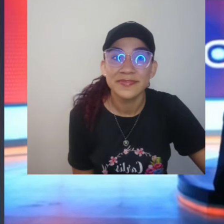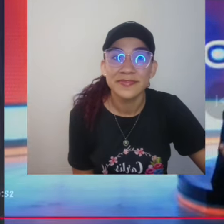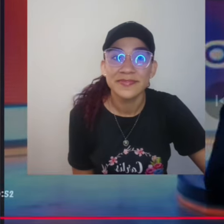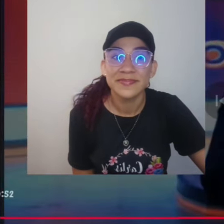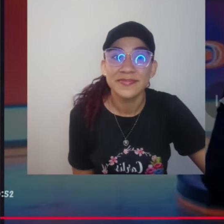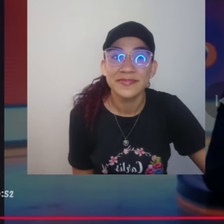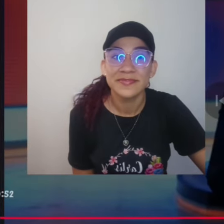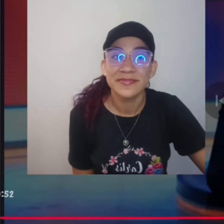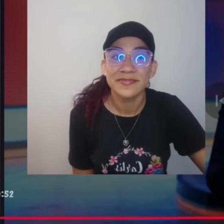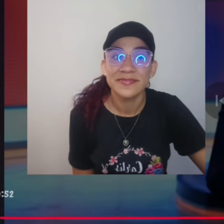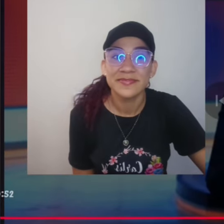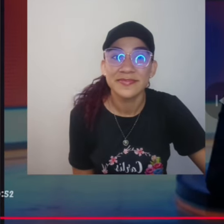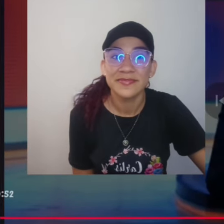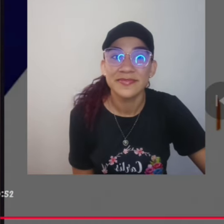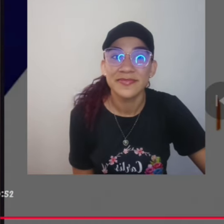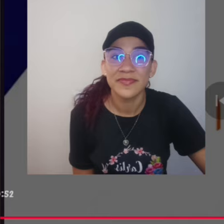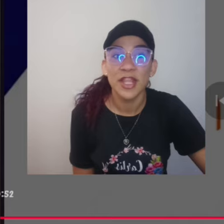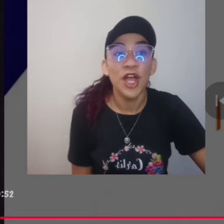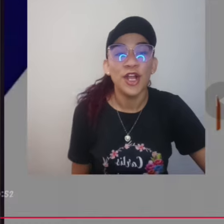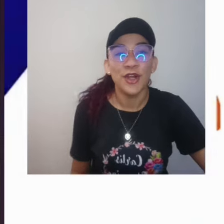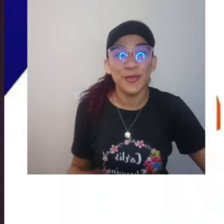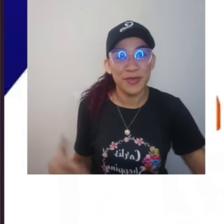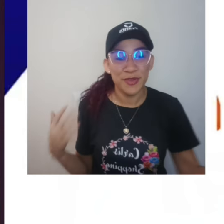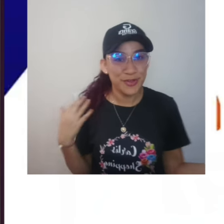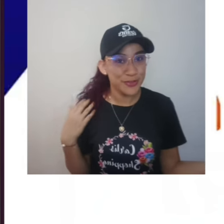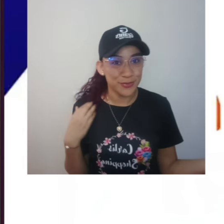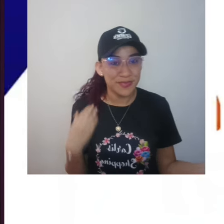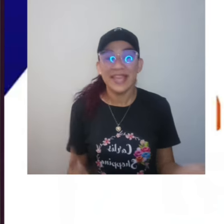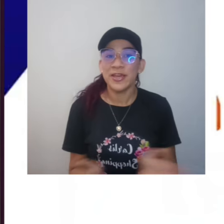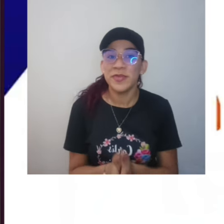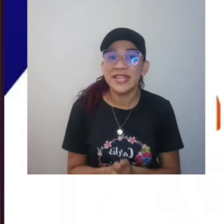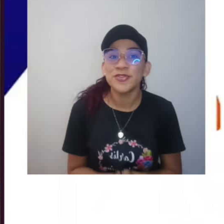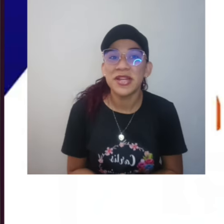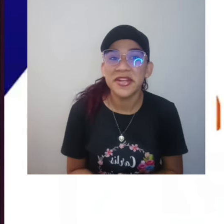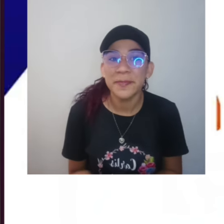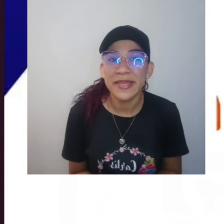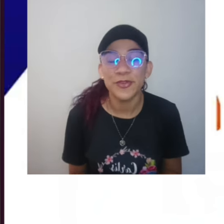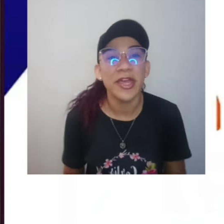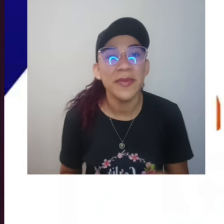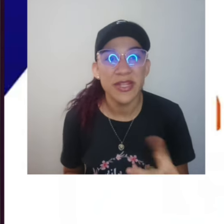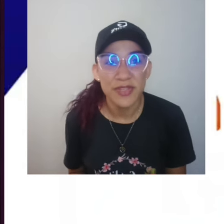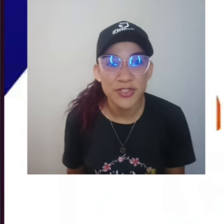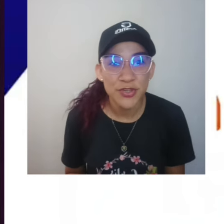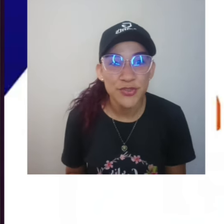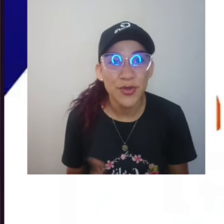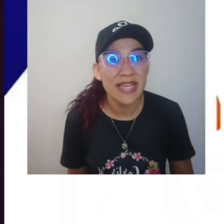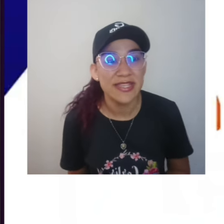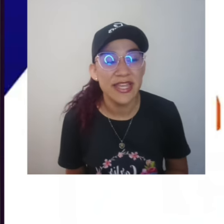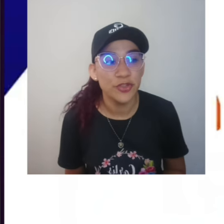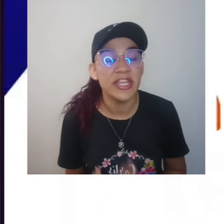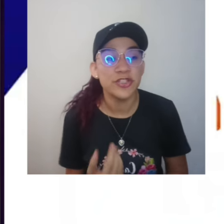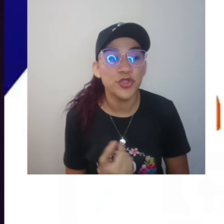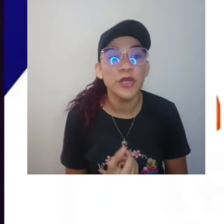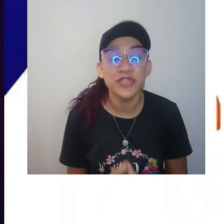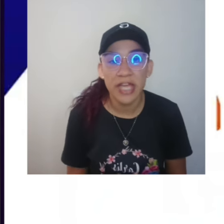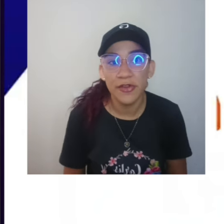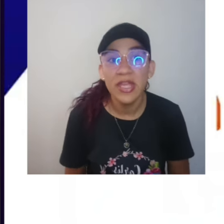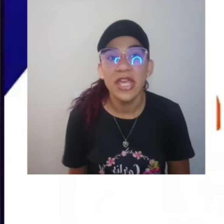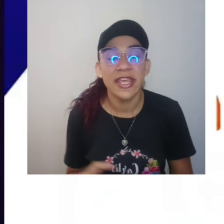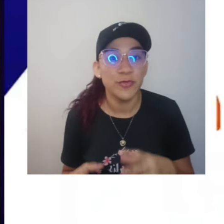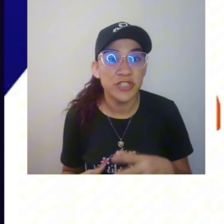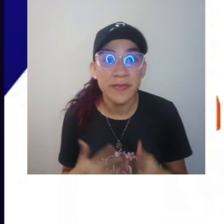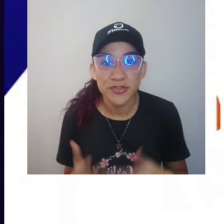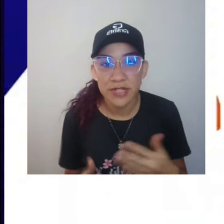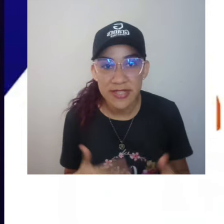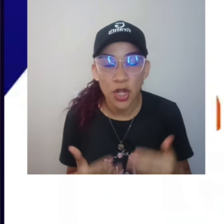¿Te gusta el café? Déjanos saber en los comentarios. Lo mismo digo yo. ¿Qué opinas tú al respecto? ¿Es beneficioso? ¿Hace daño? De hecho, yo he escuchado